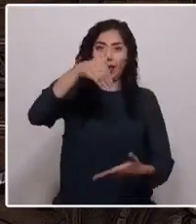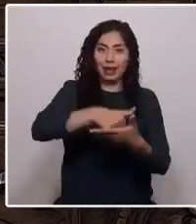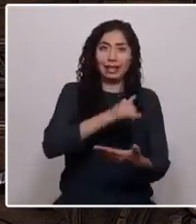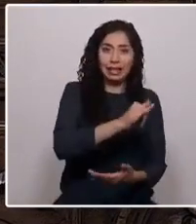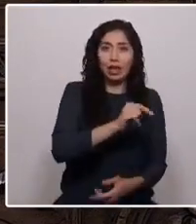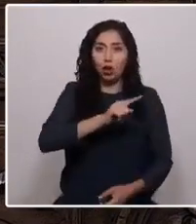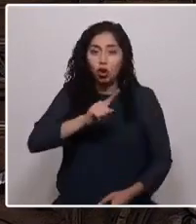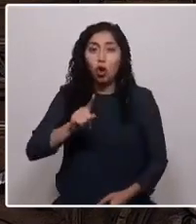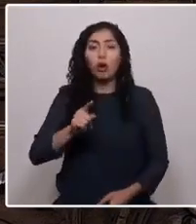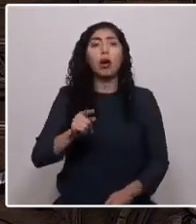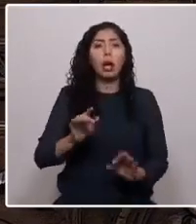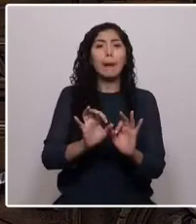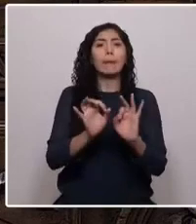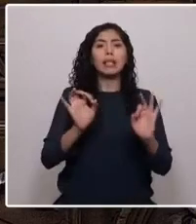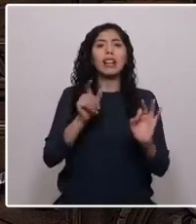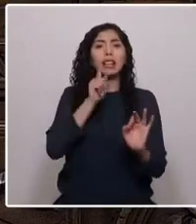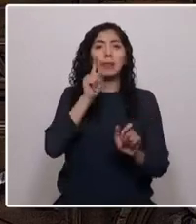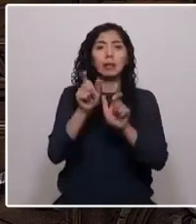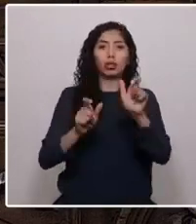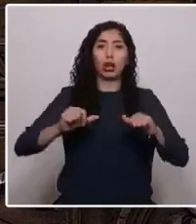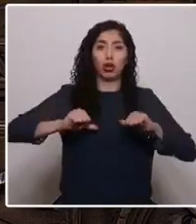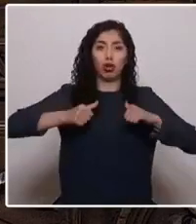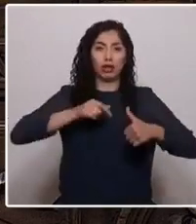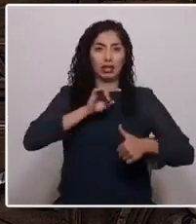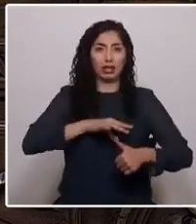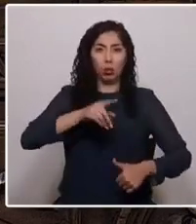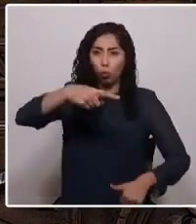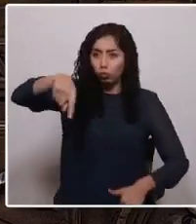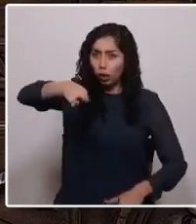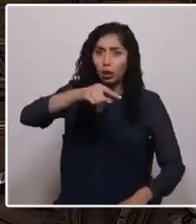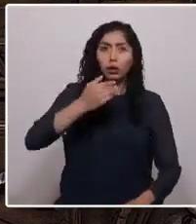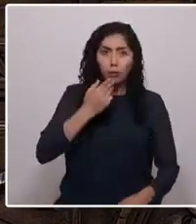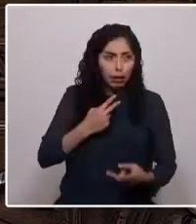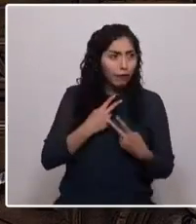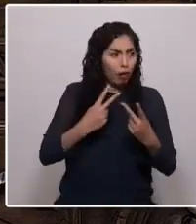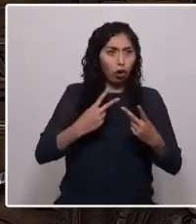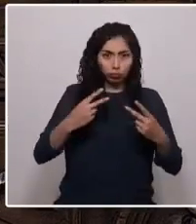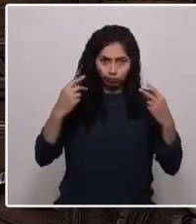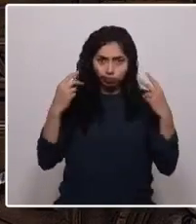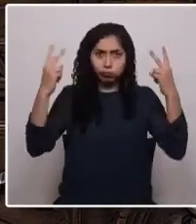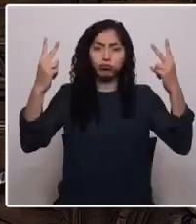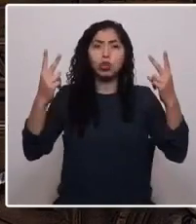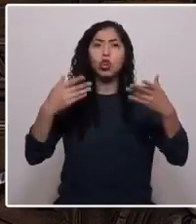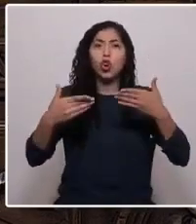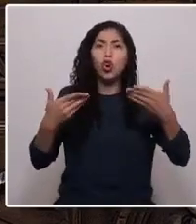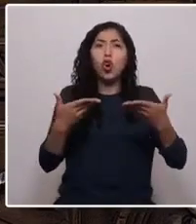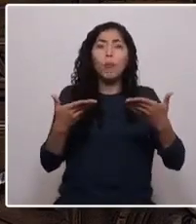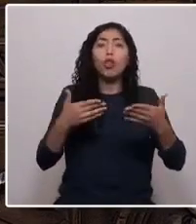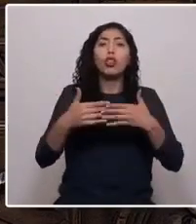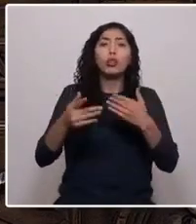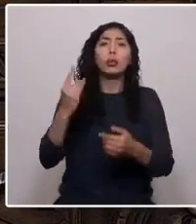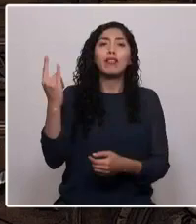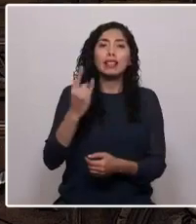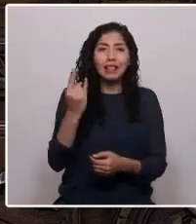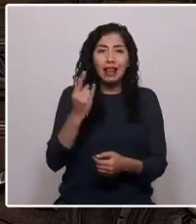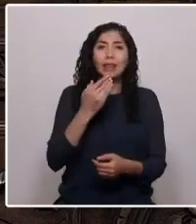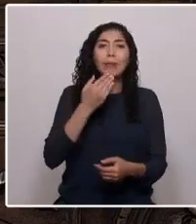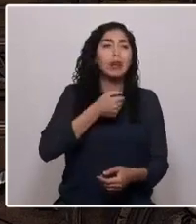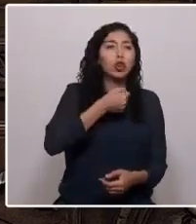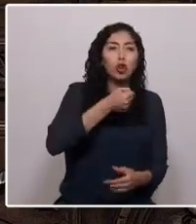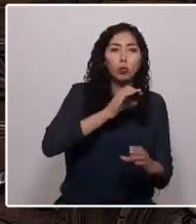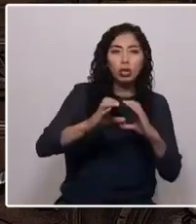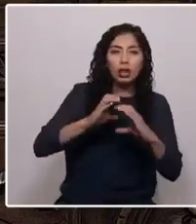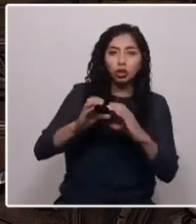a los jóvenes chilenos. Levanten la voz como lo hicimos en las universidades, en los medios de comunicación, en las poblaciones y en los